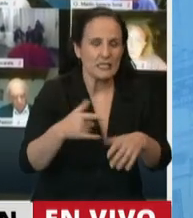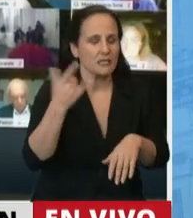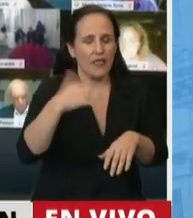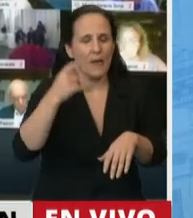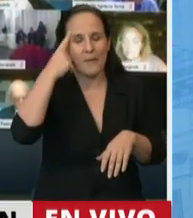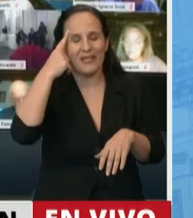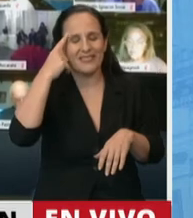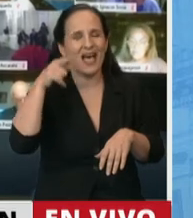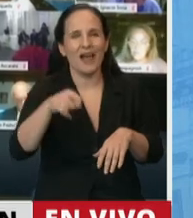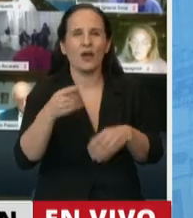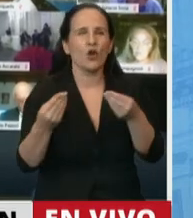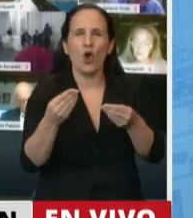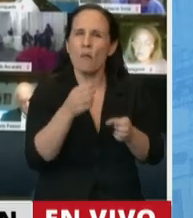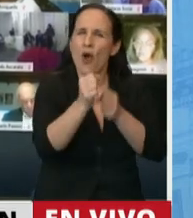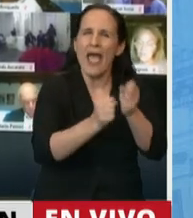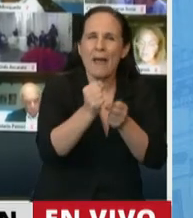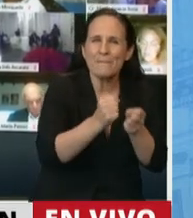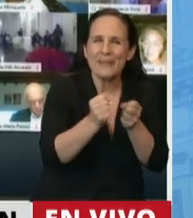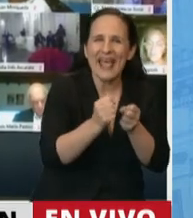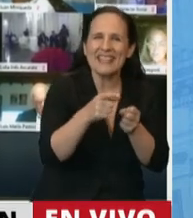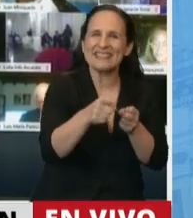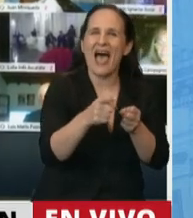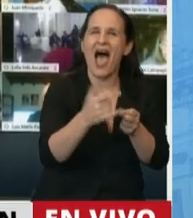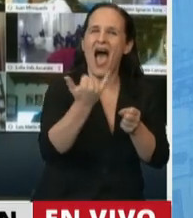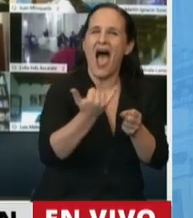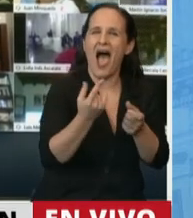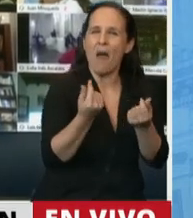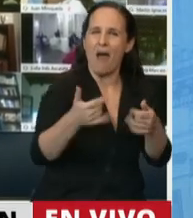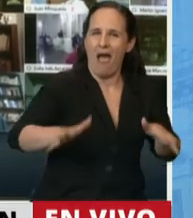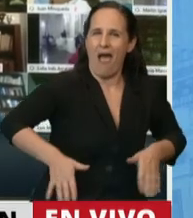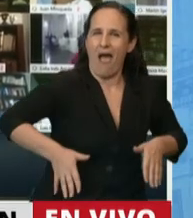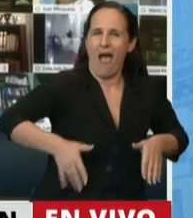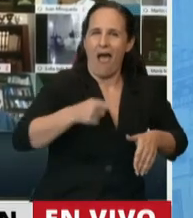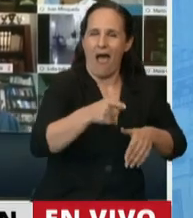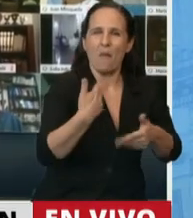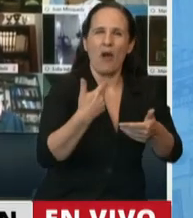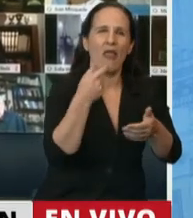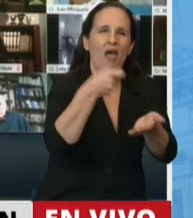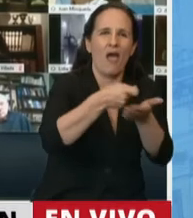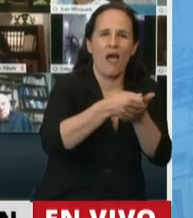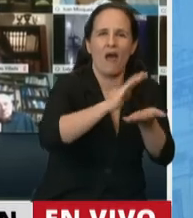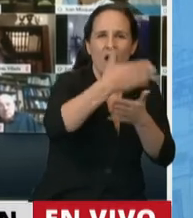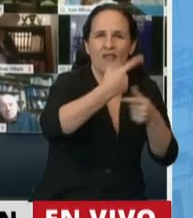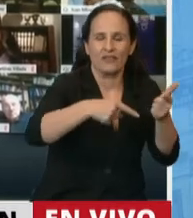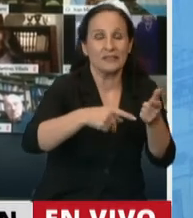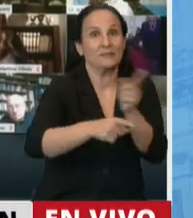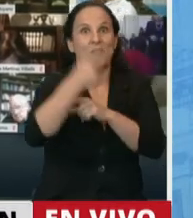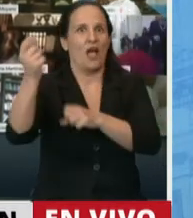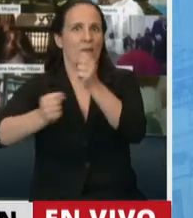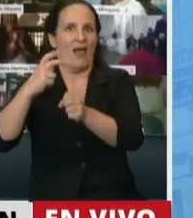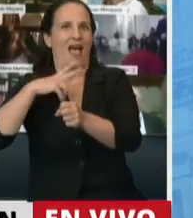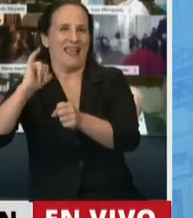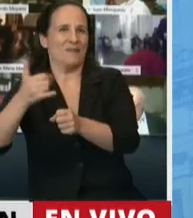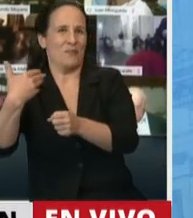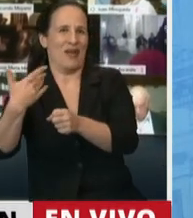para estas empresas que no tienen la misma espalda financiera que las grandes compañías. Respecto de la posición